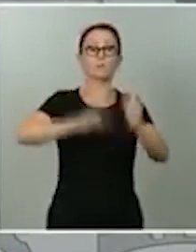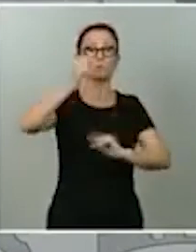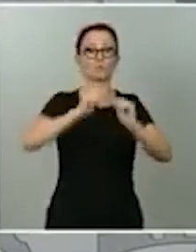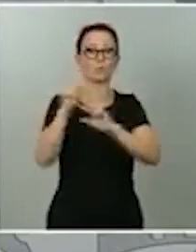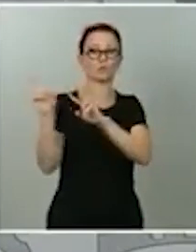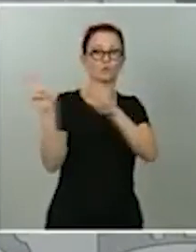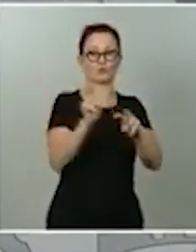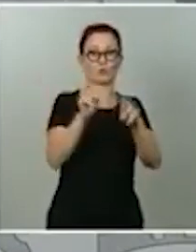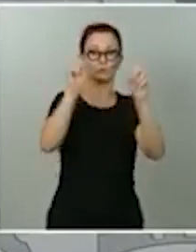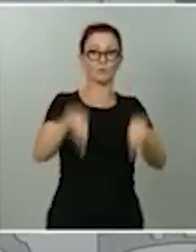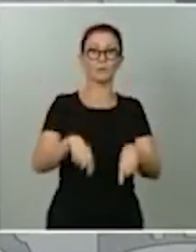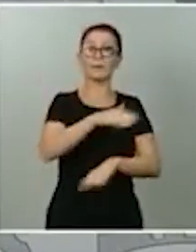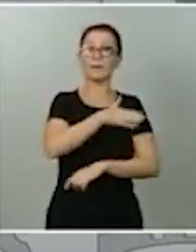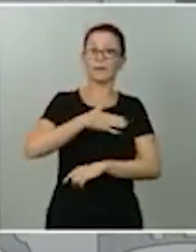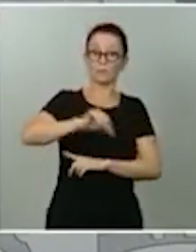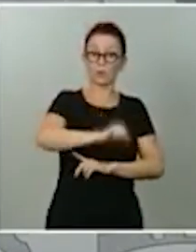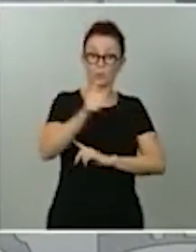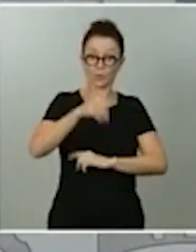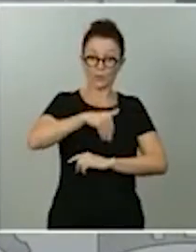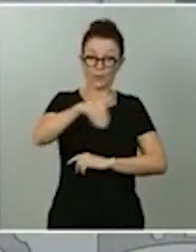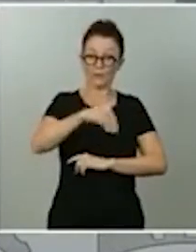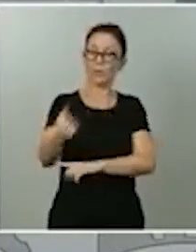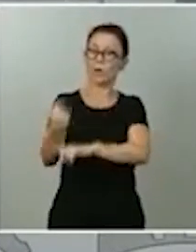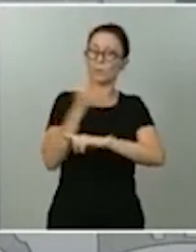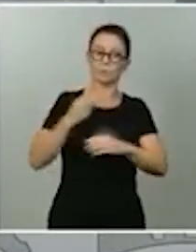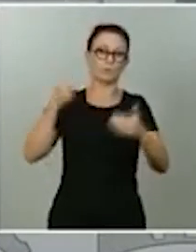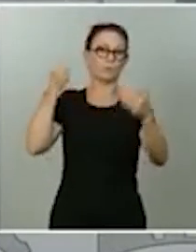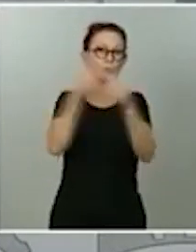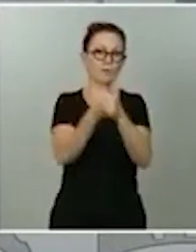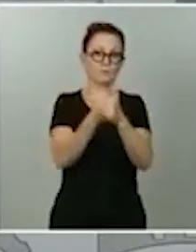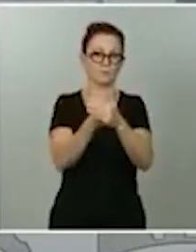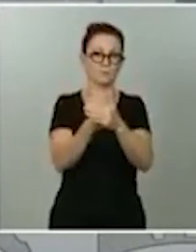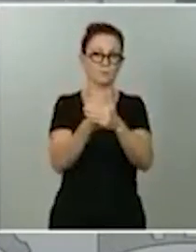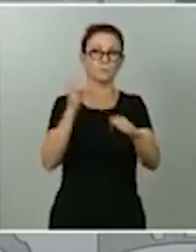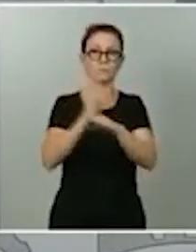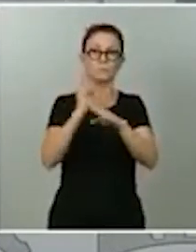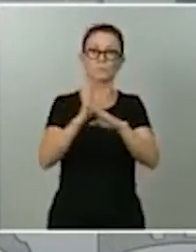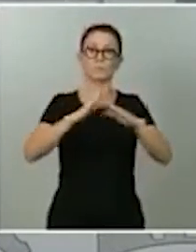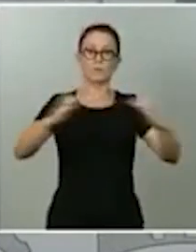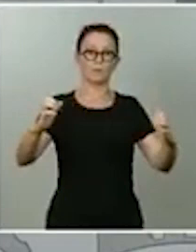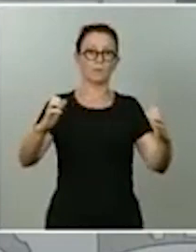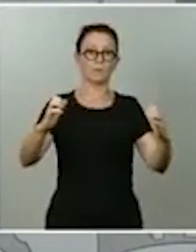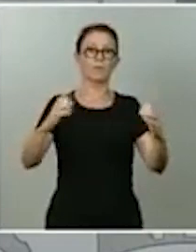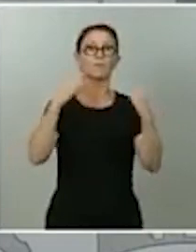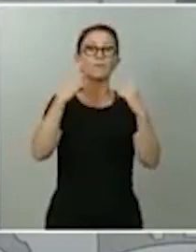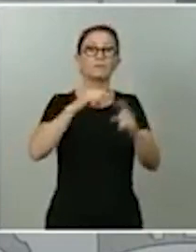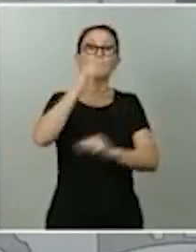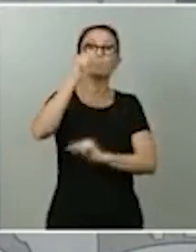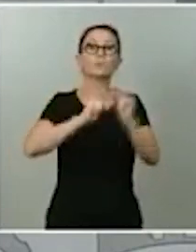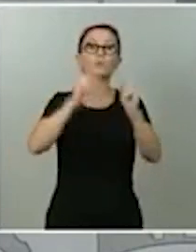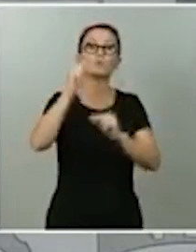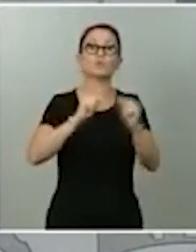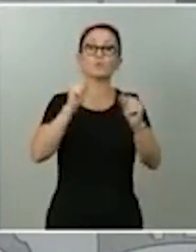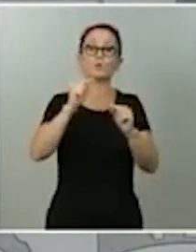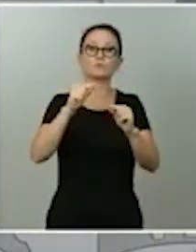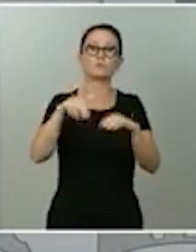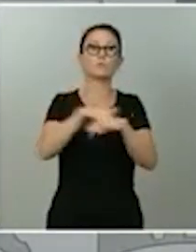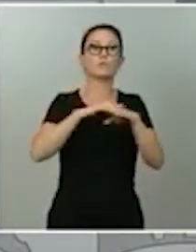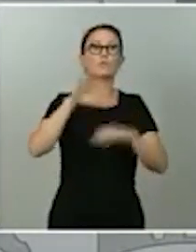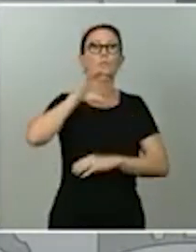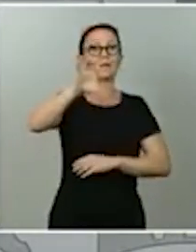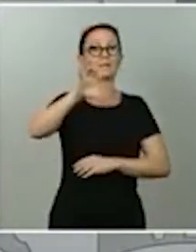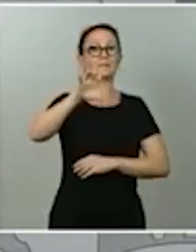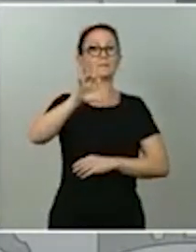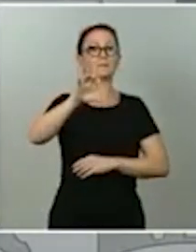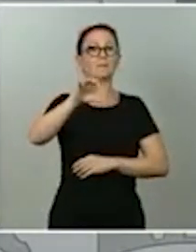aprobarlos con el mayor apoyo y respaldo parlamentario posible. Queremos y necesitamos unos presupuestos de país, no unos presupuestos de un gobierno u